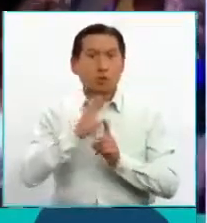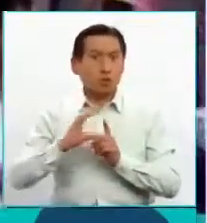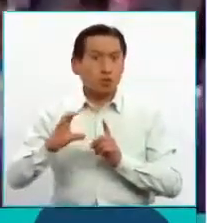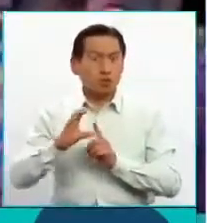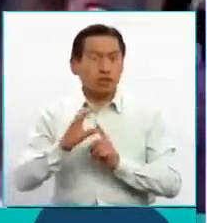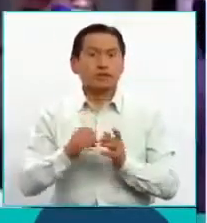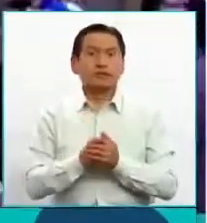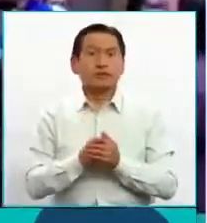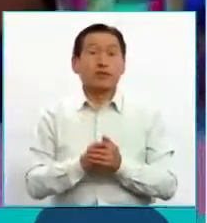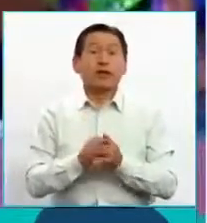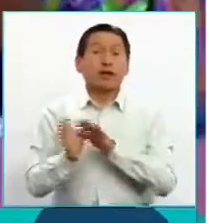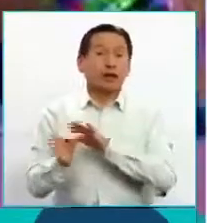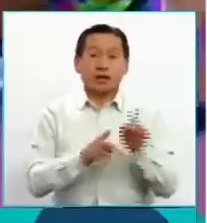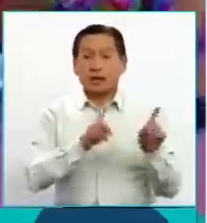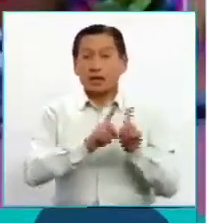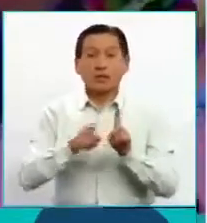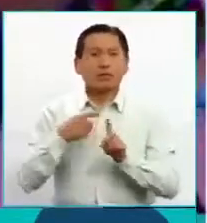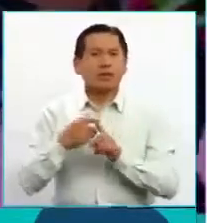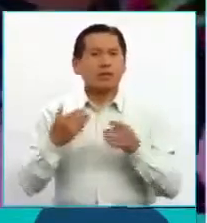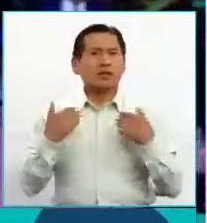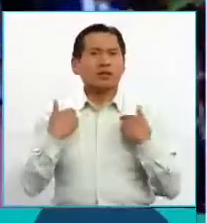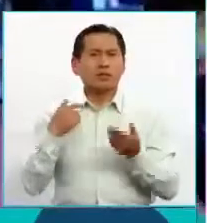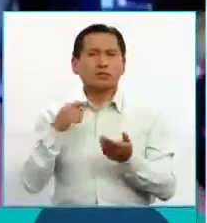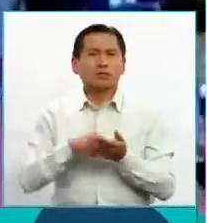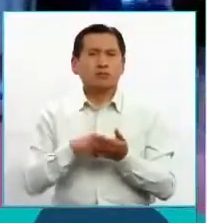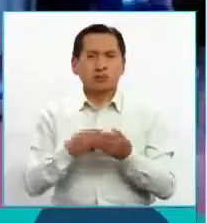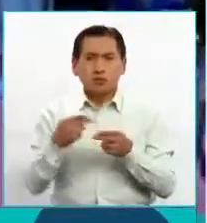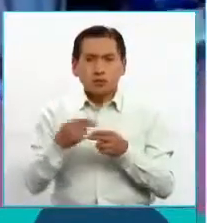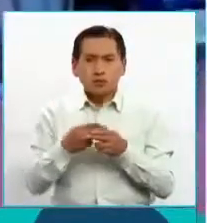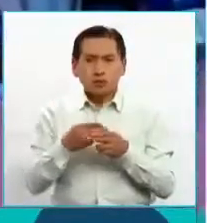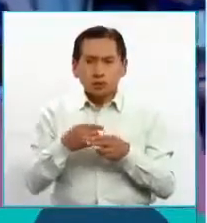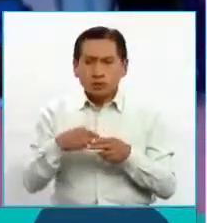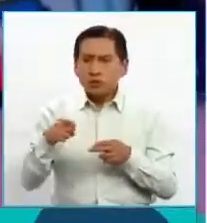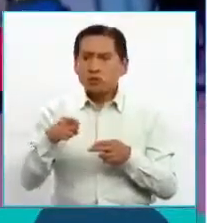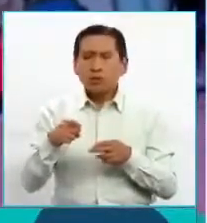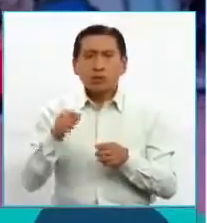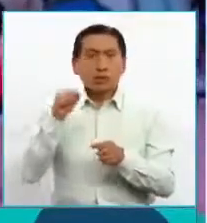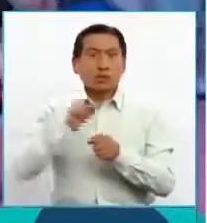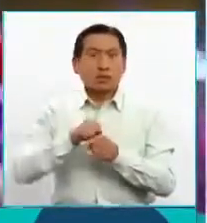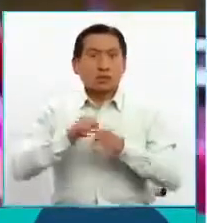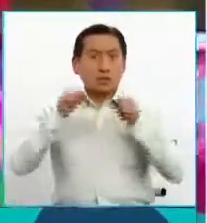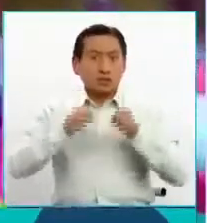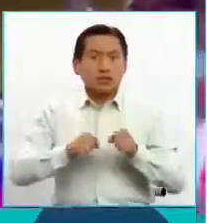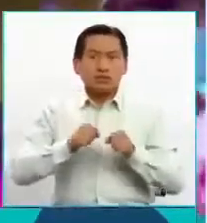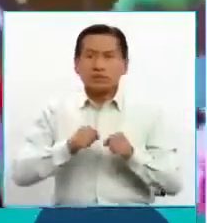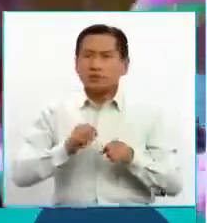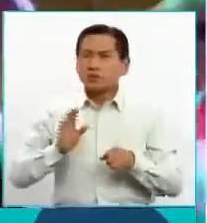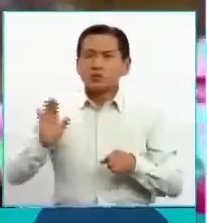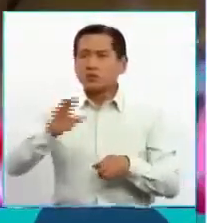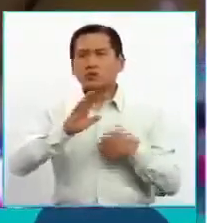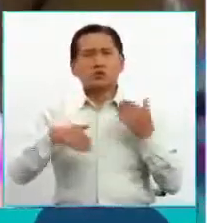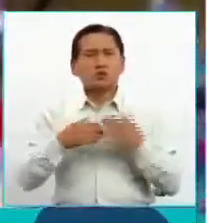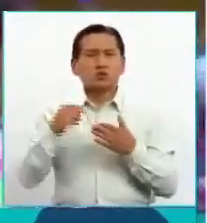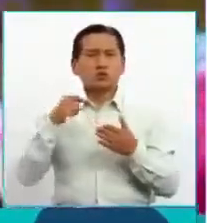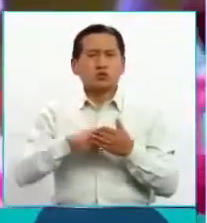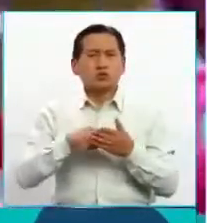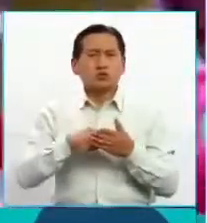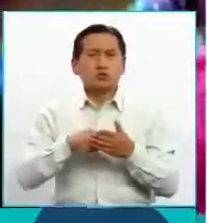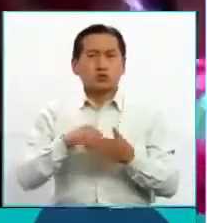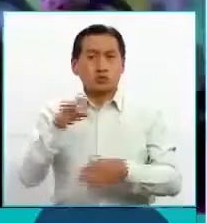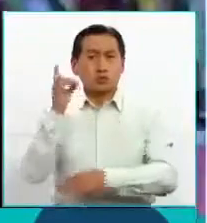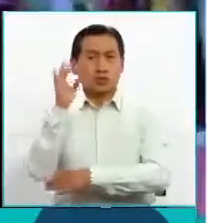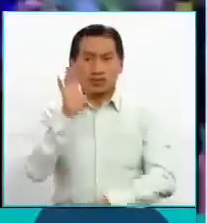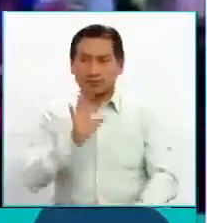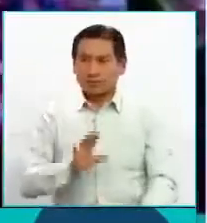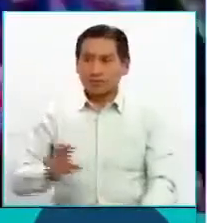también tenemos en la puerta para poder trabajar con todos los sectores de nuestro país,